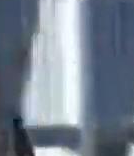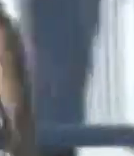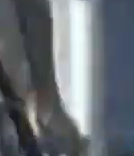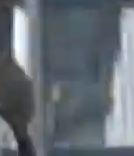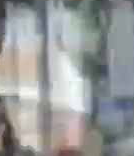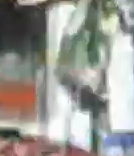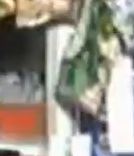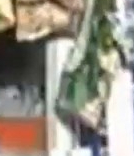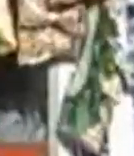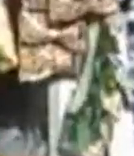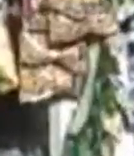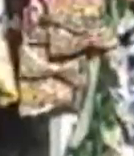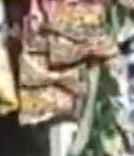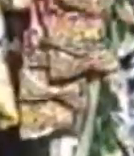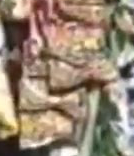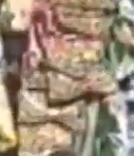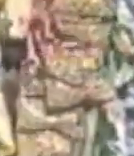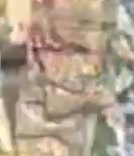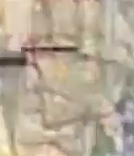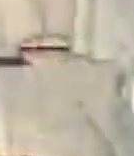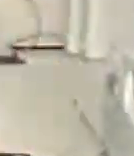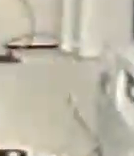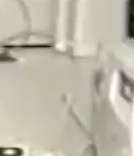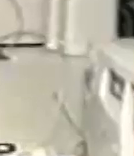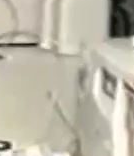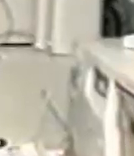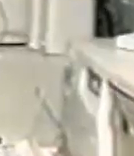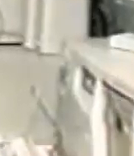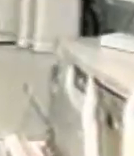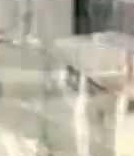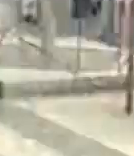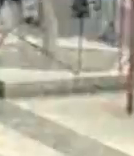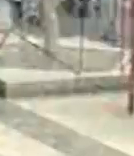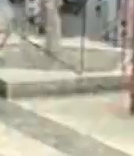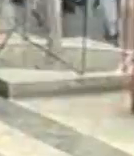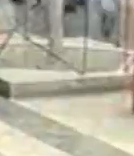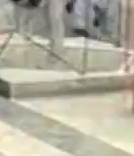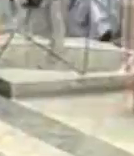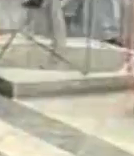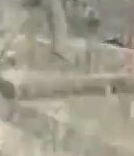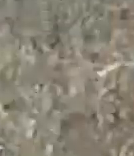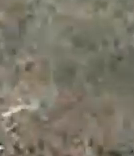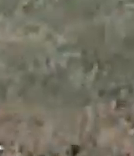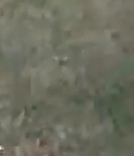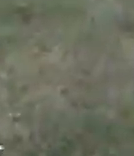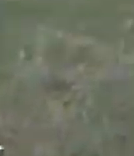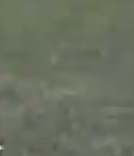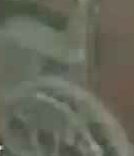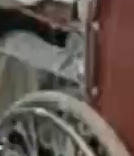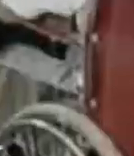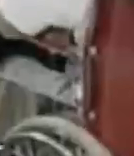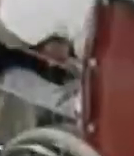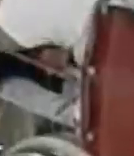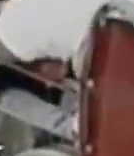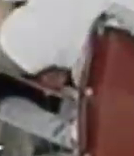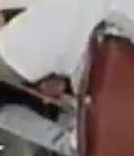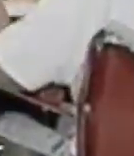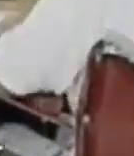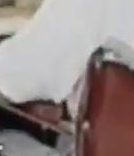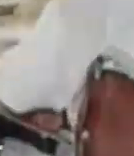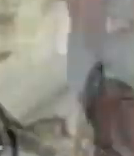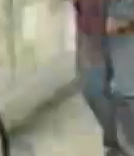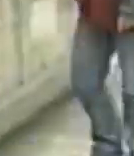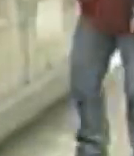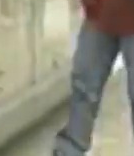Solo quiero una oportunidad para mostrar que soy capaz. Que puedo hacer lo mismo que